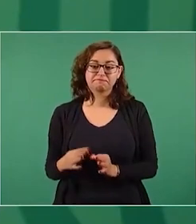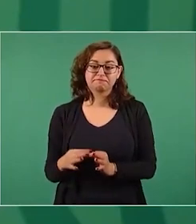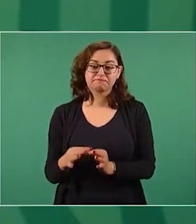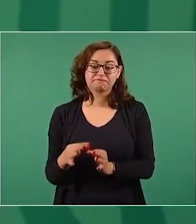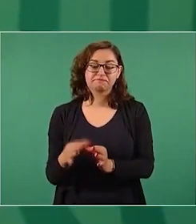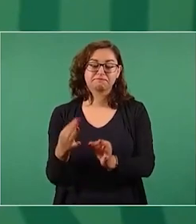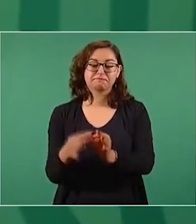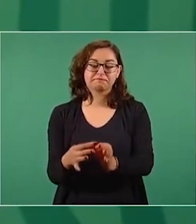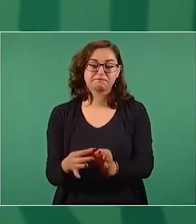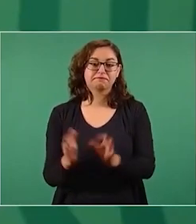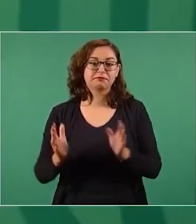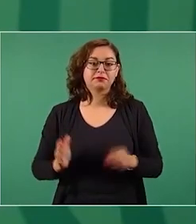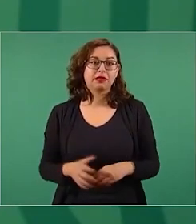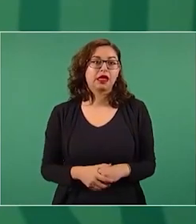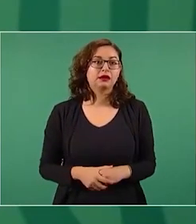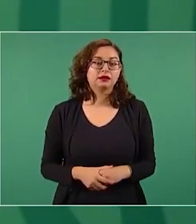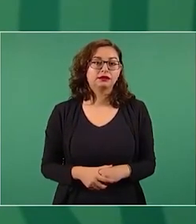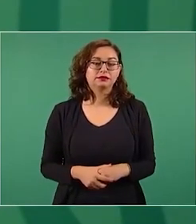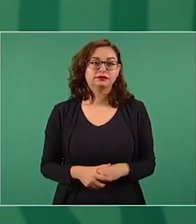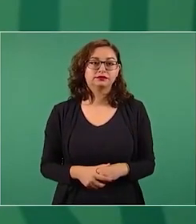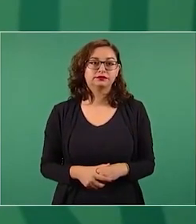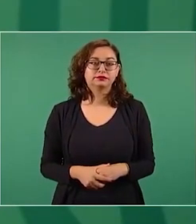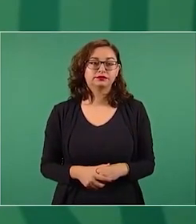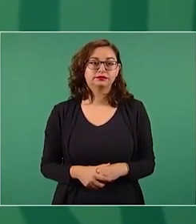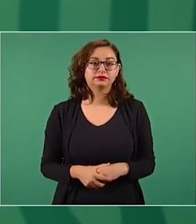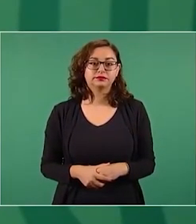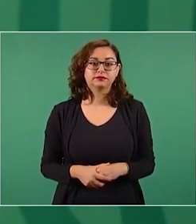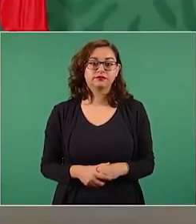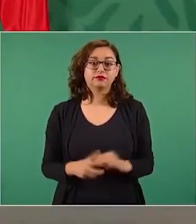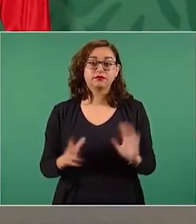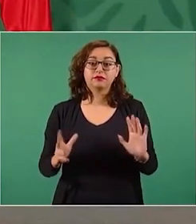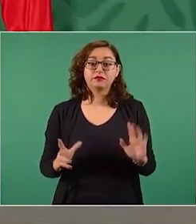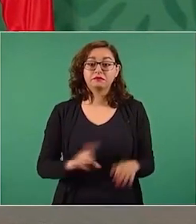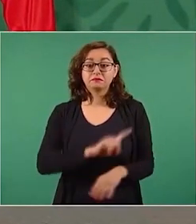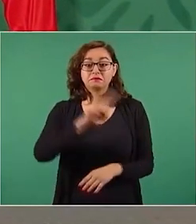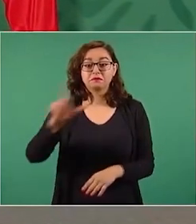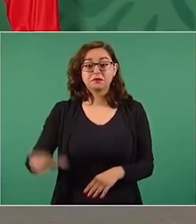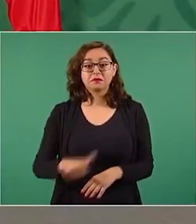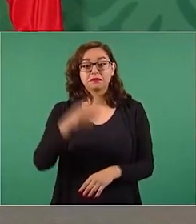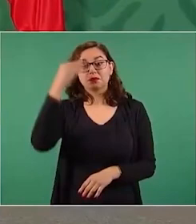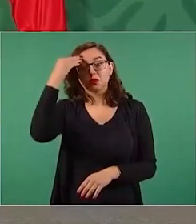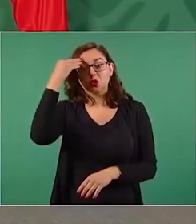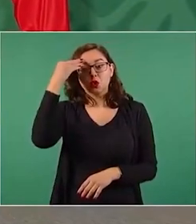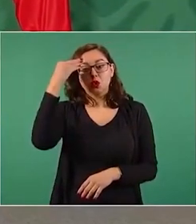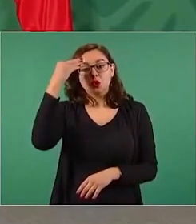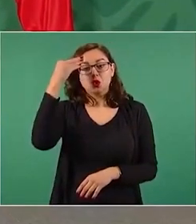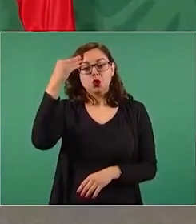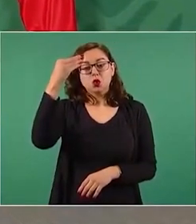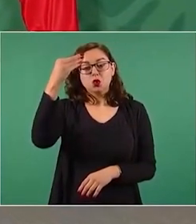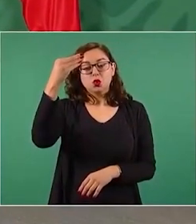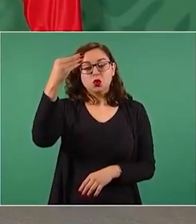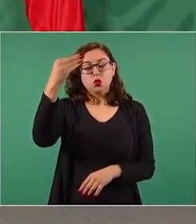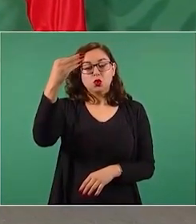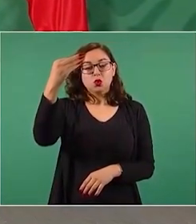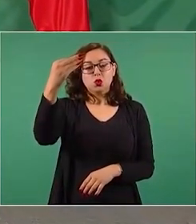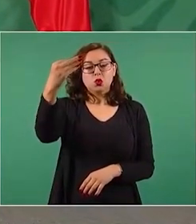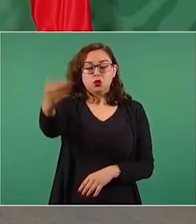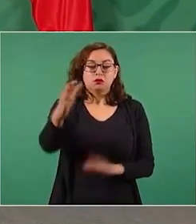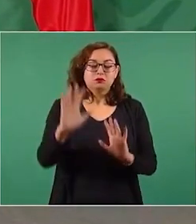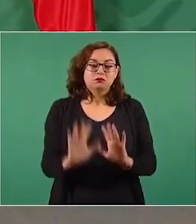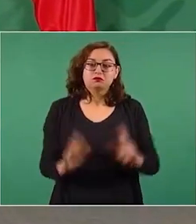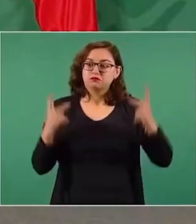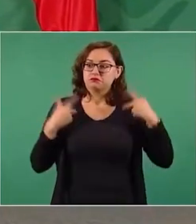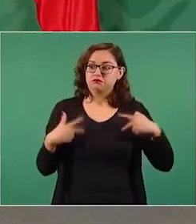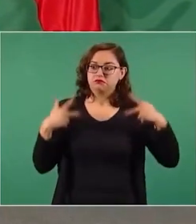cuando pase el tiempo la gente